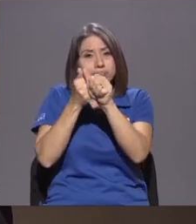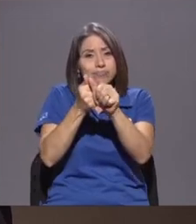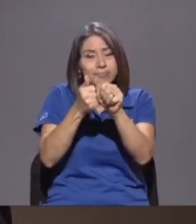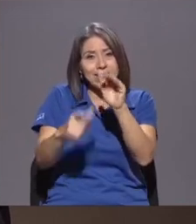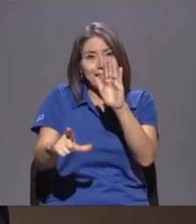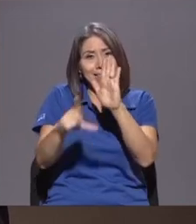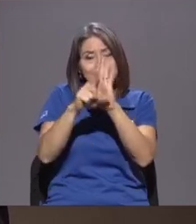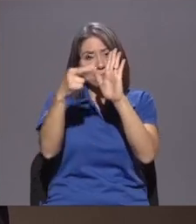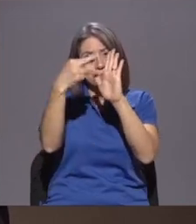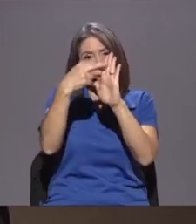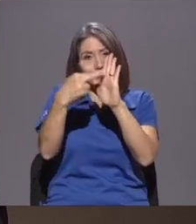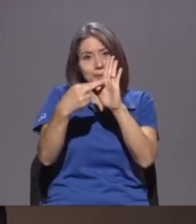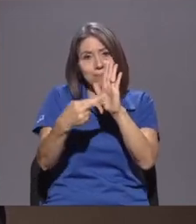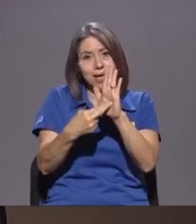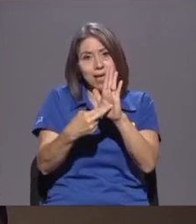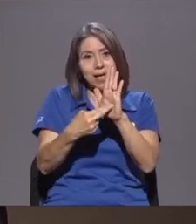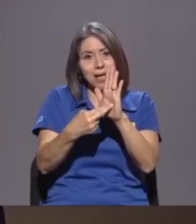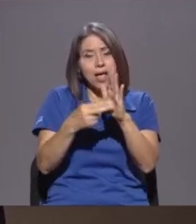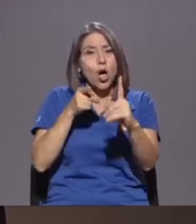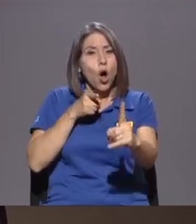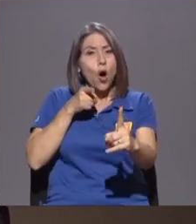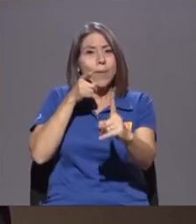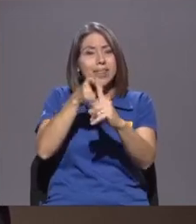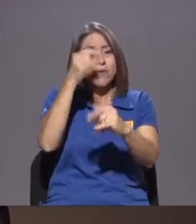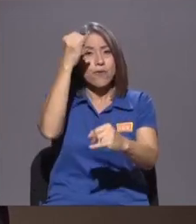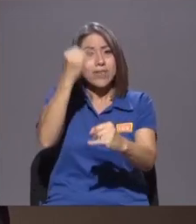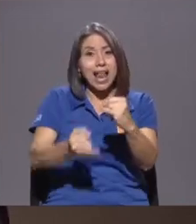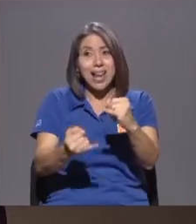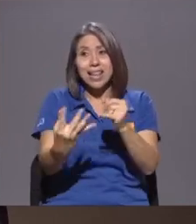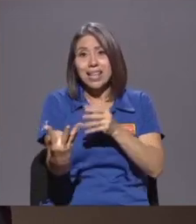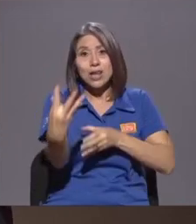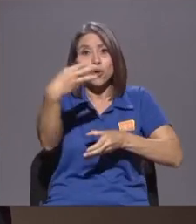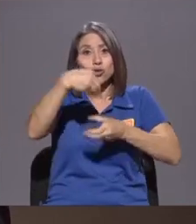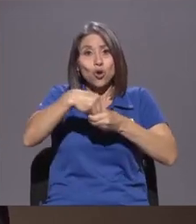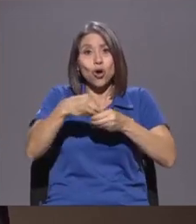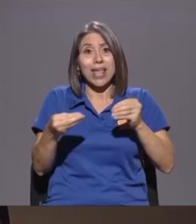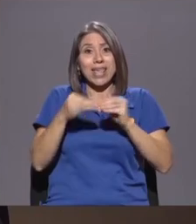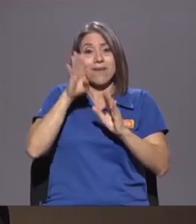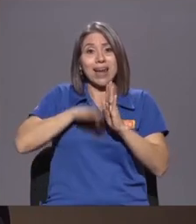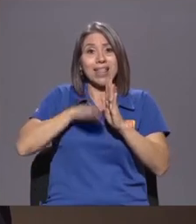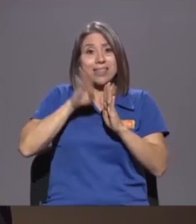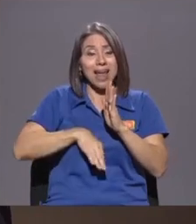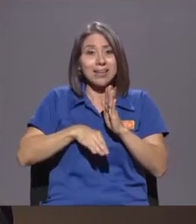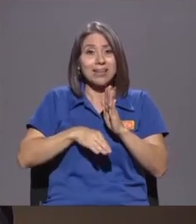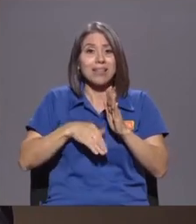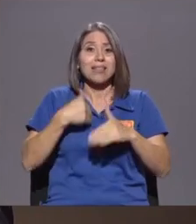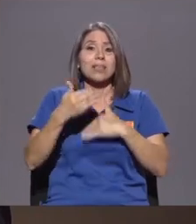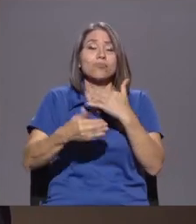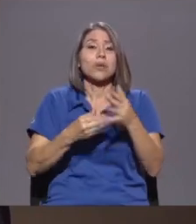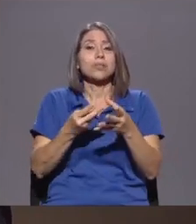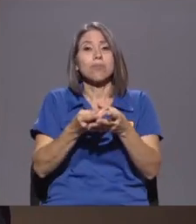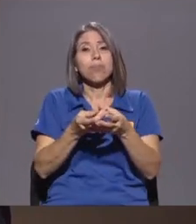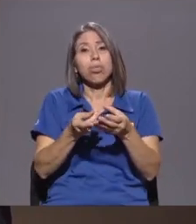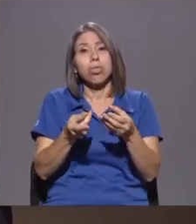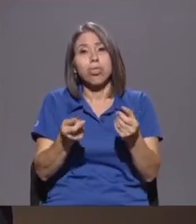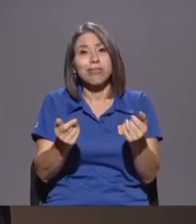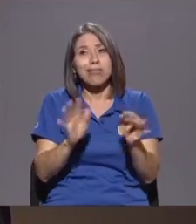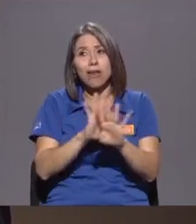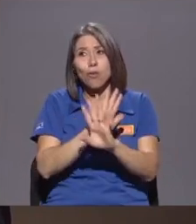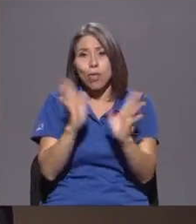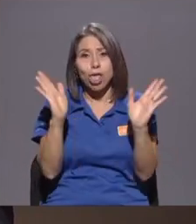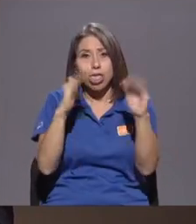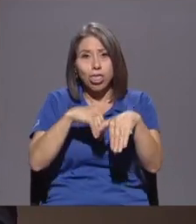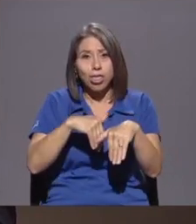El objetivo Final De inclusión Y de abaratar Costos Se va a diluyendo Conforme a la viabilidad Del proyecto